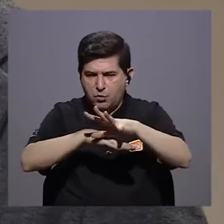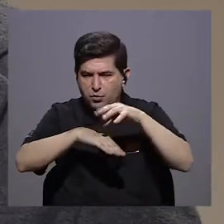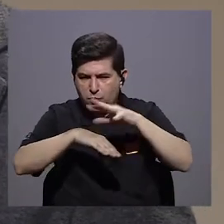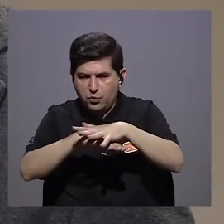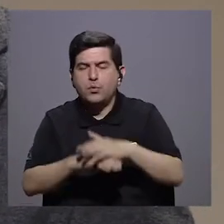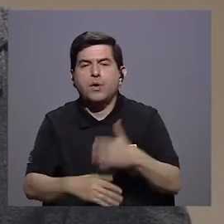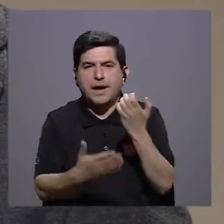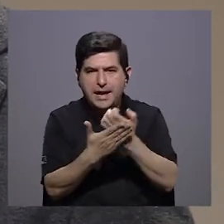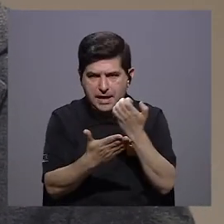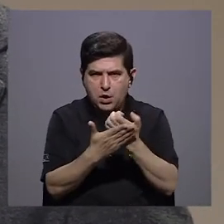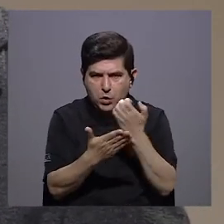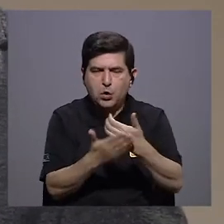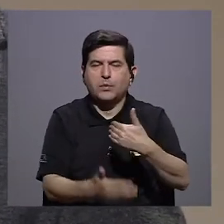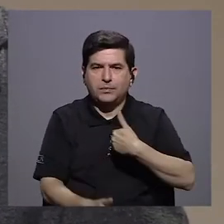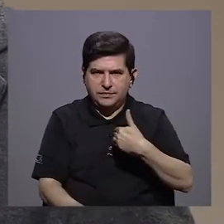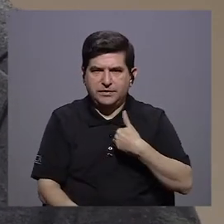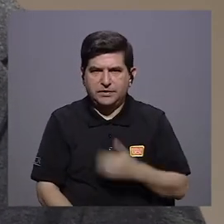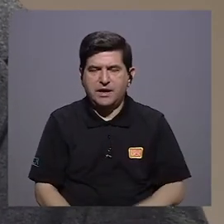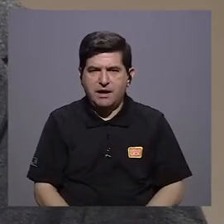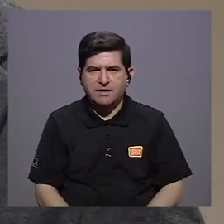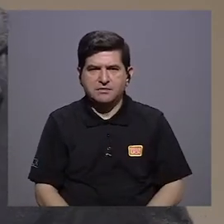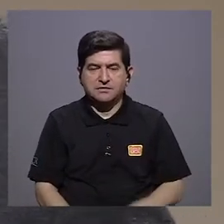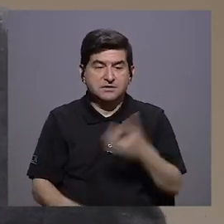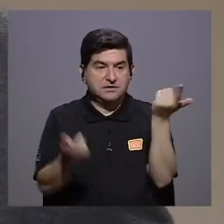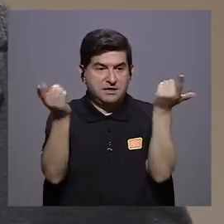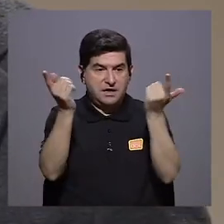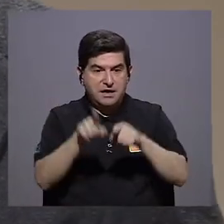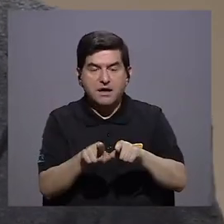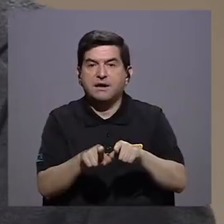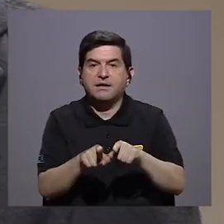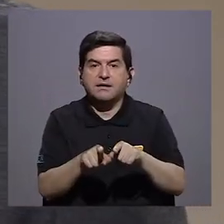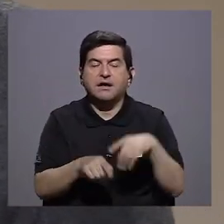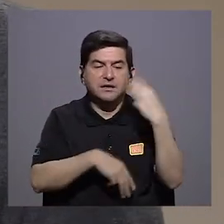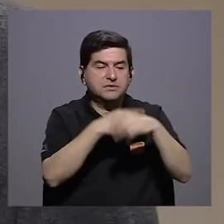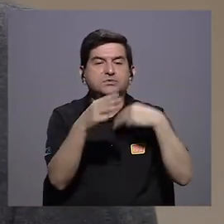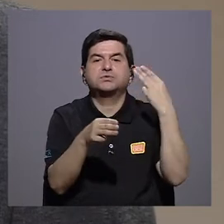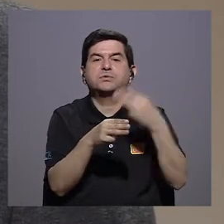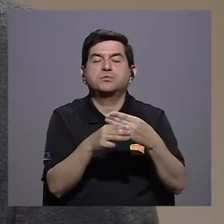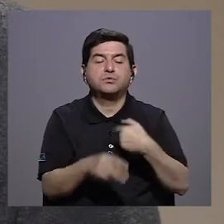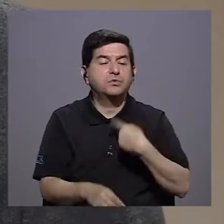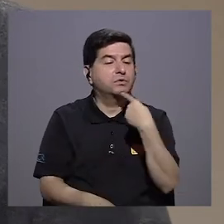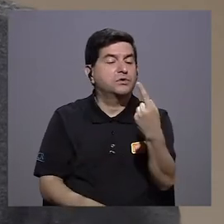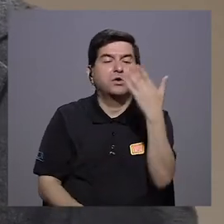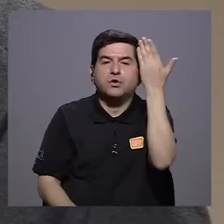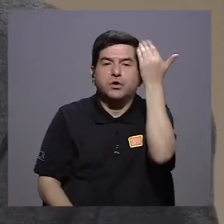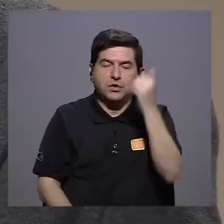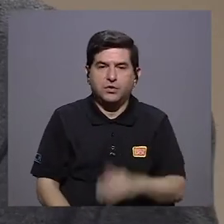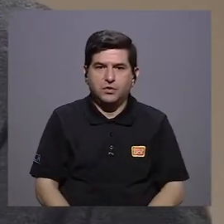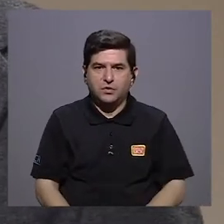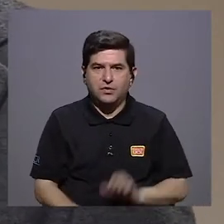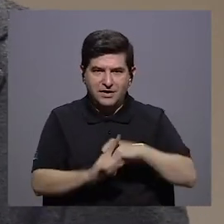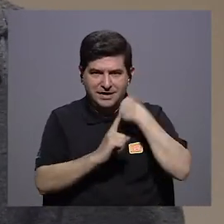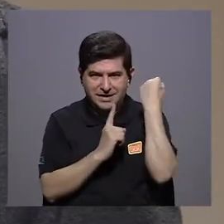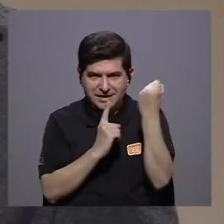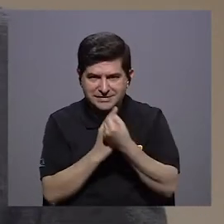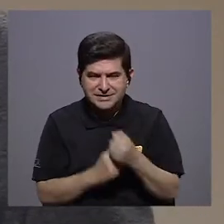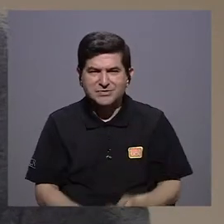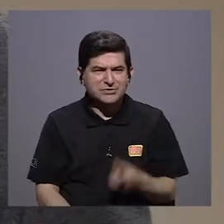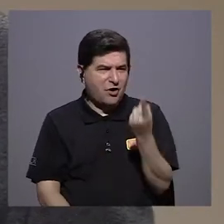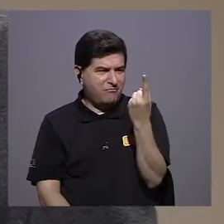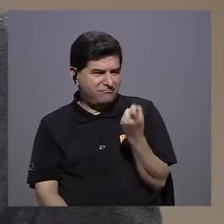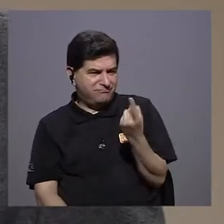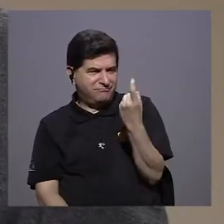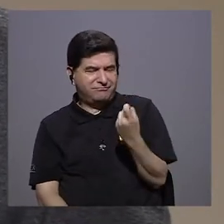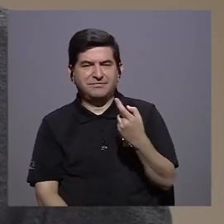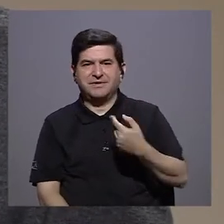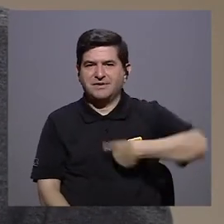consecuencias económicas que esto ha tenido en el mundo. Y lo menciono porque ante ese déficit,